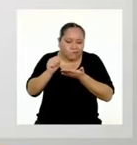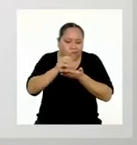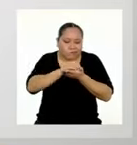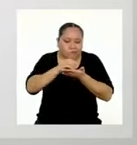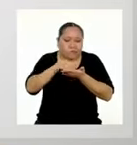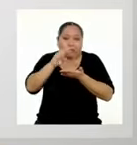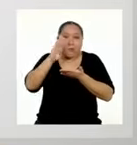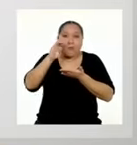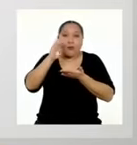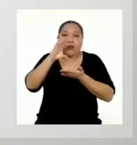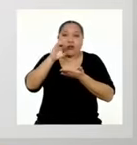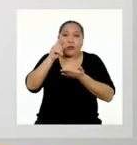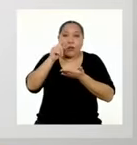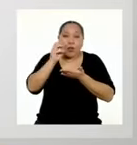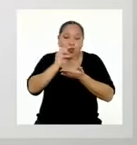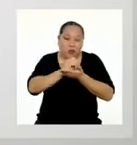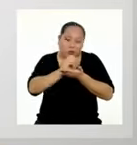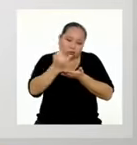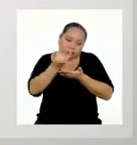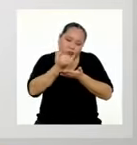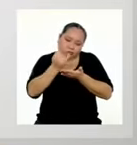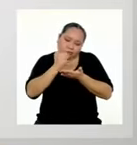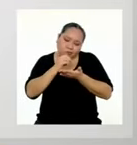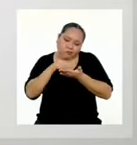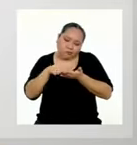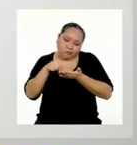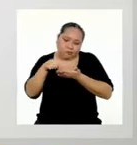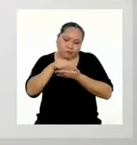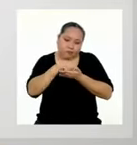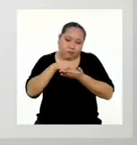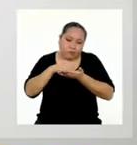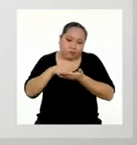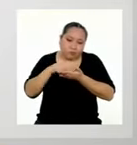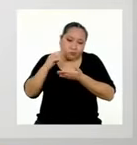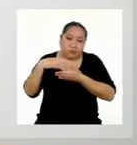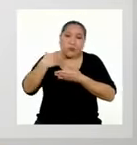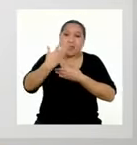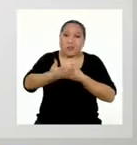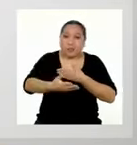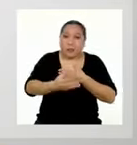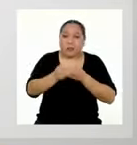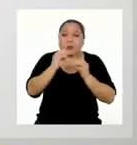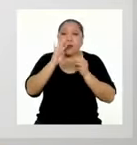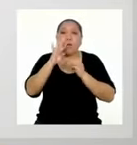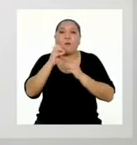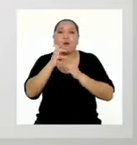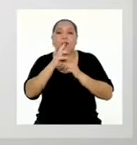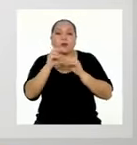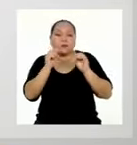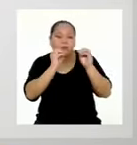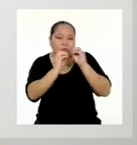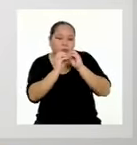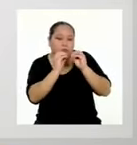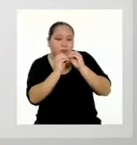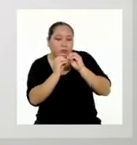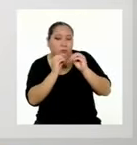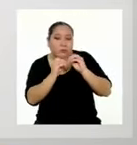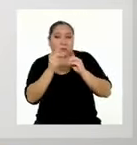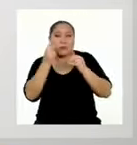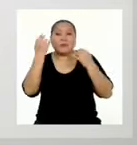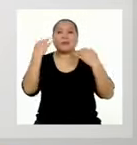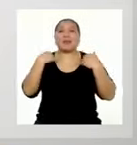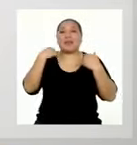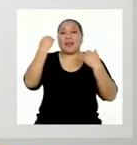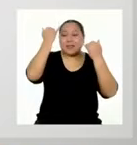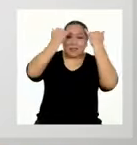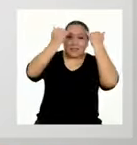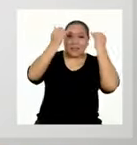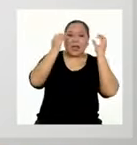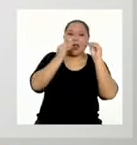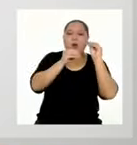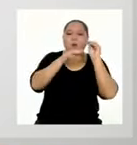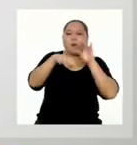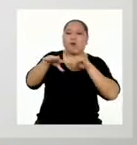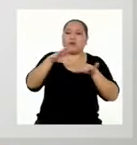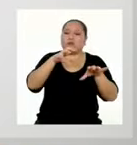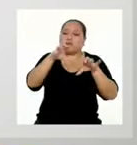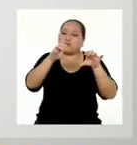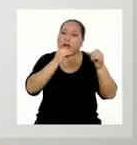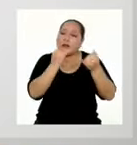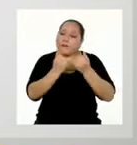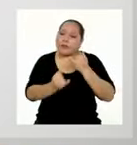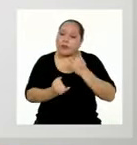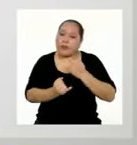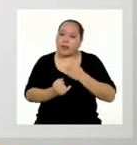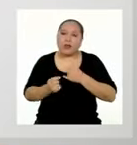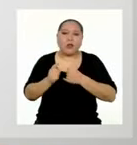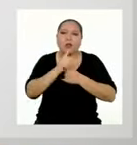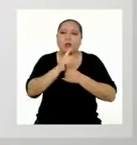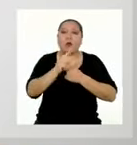Quizás no con tanto detalle como el primero que hiciste, pero sí para que tú al menos tengas idea de cómo quedará. Y